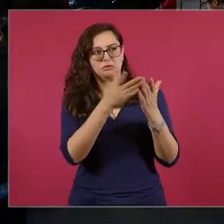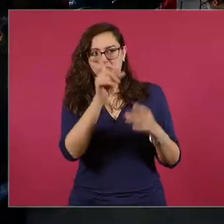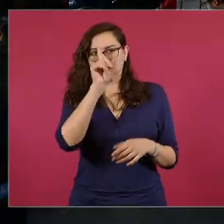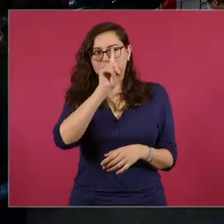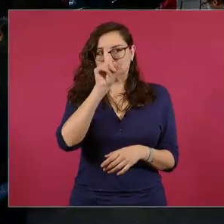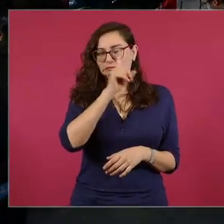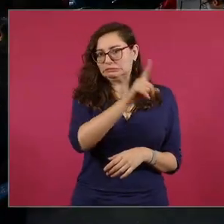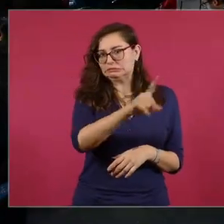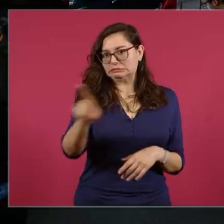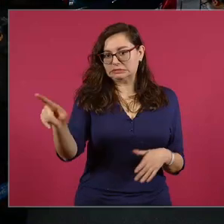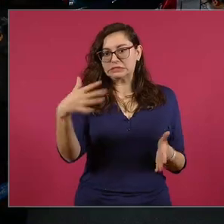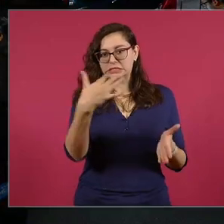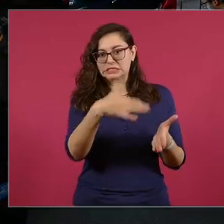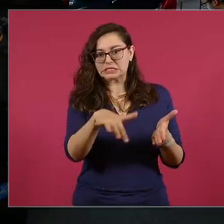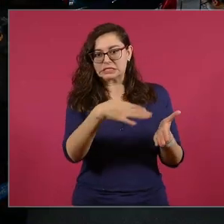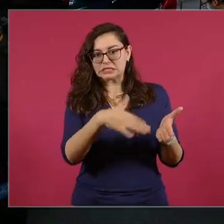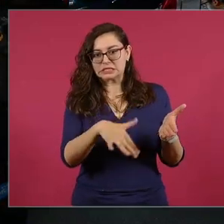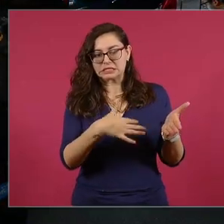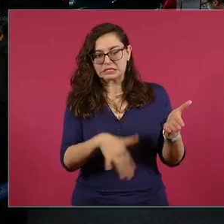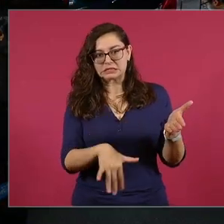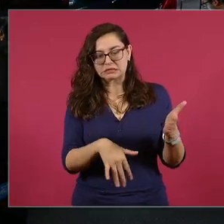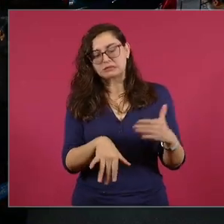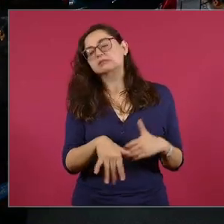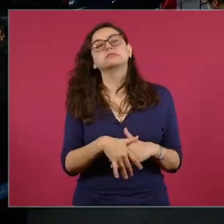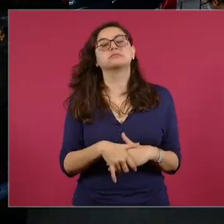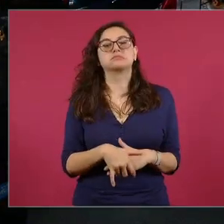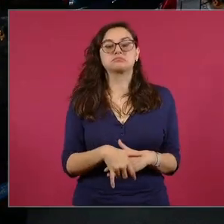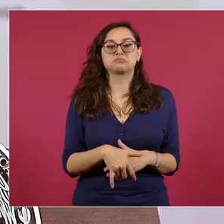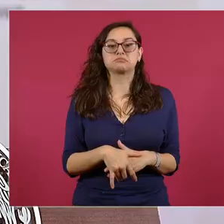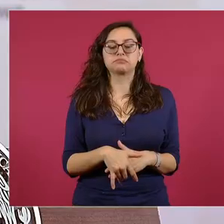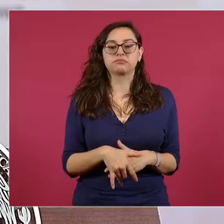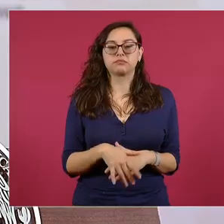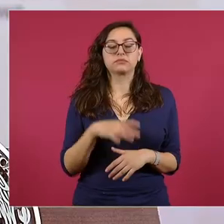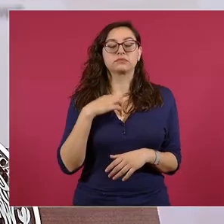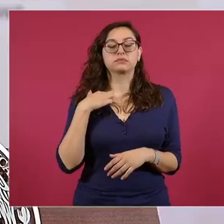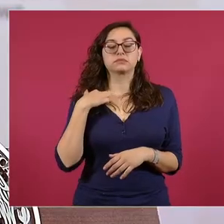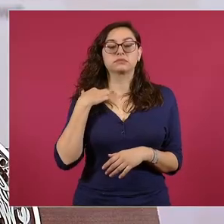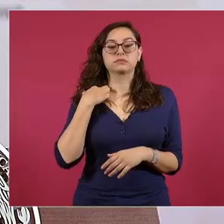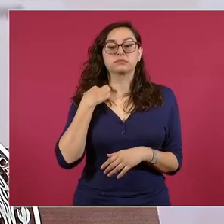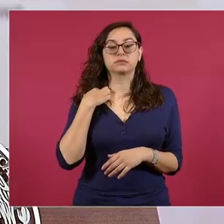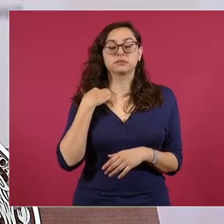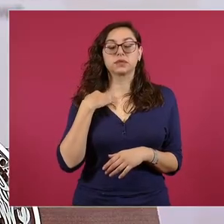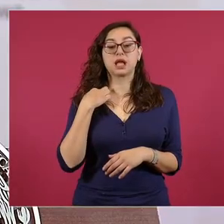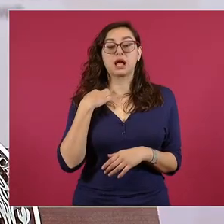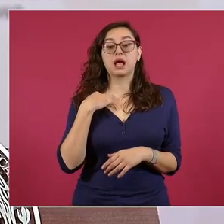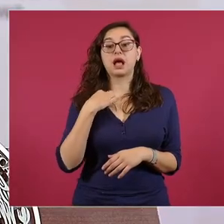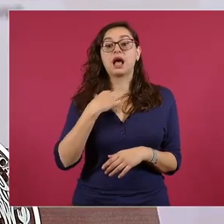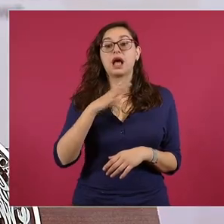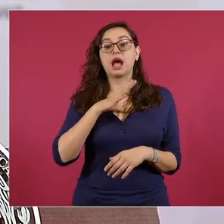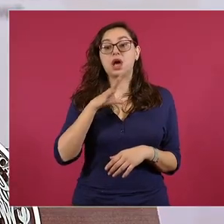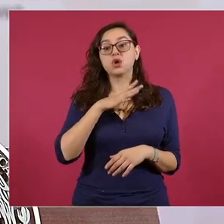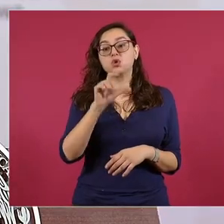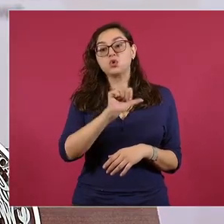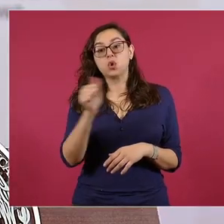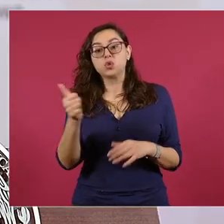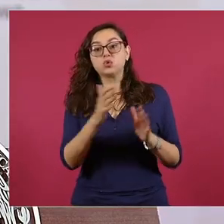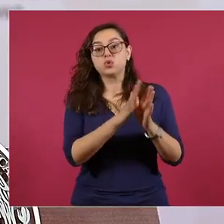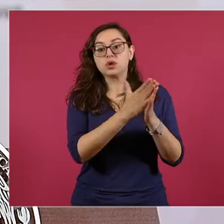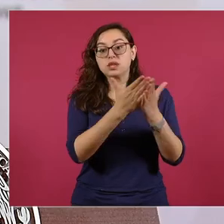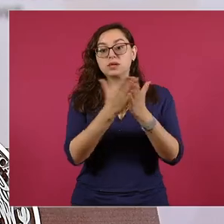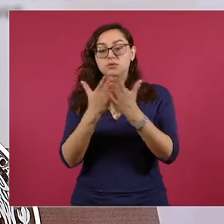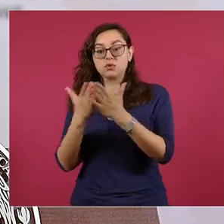y tiene muchos otros, es uno de los mejores escritores